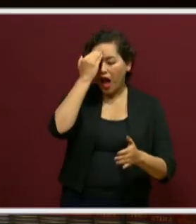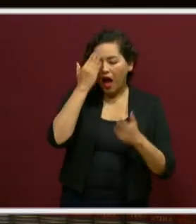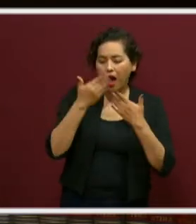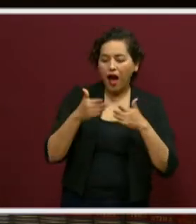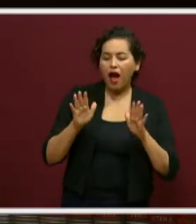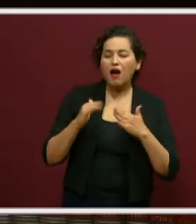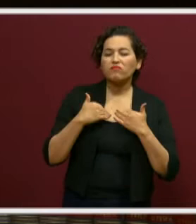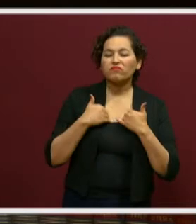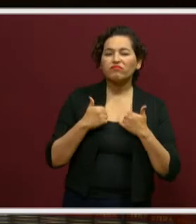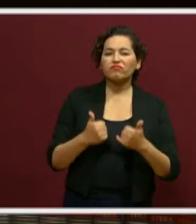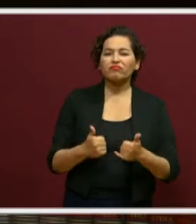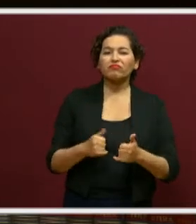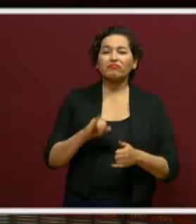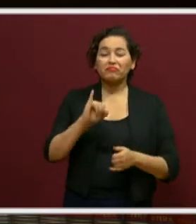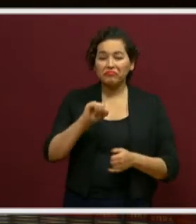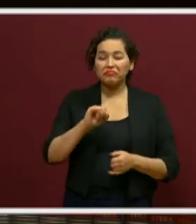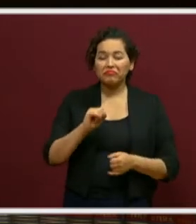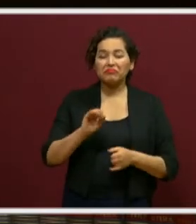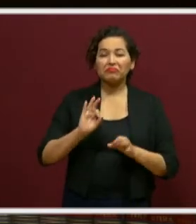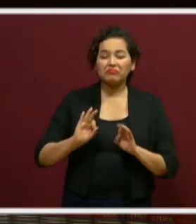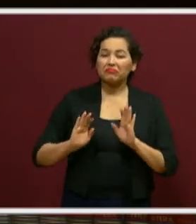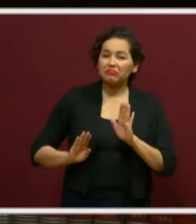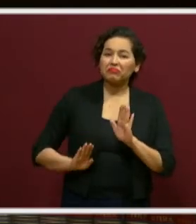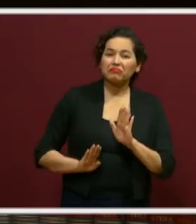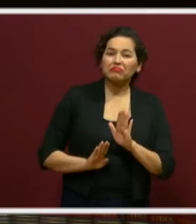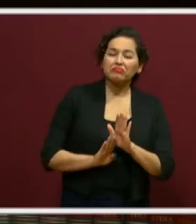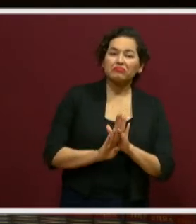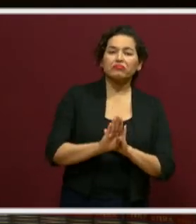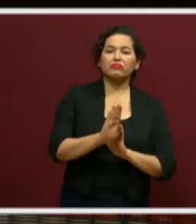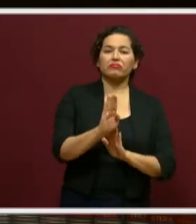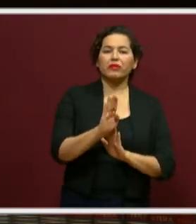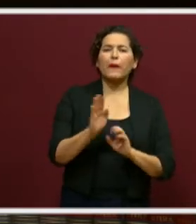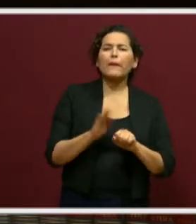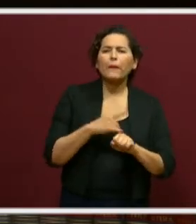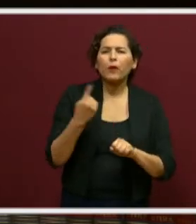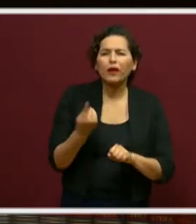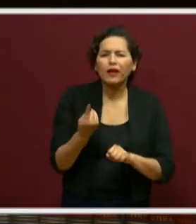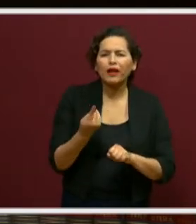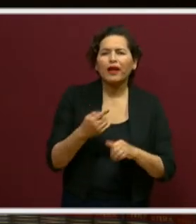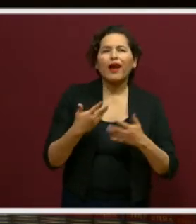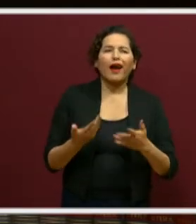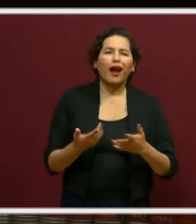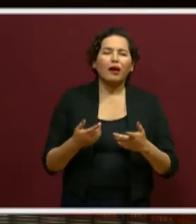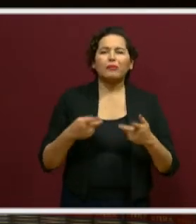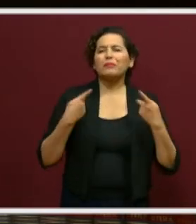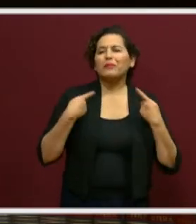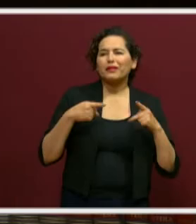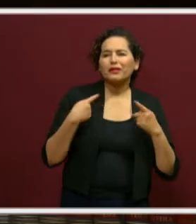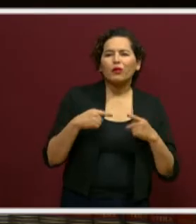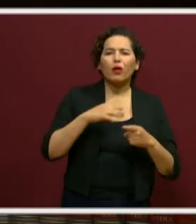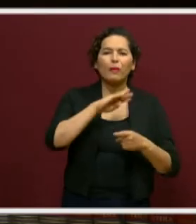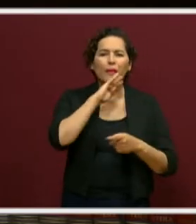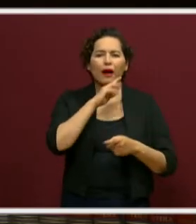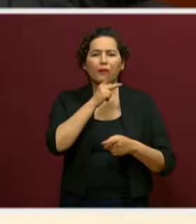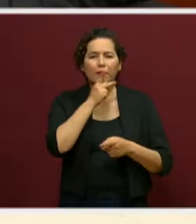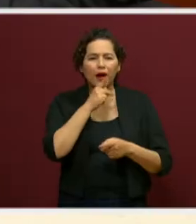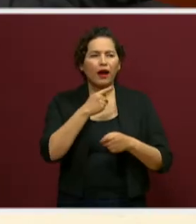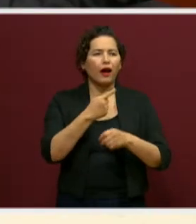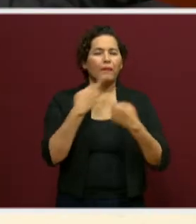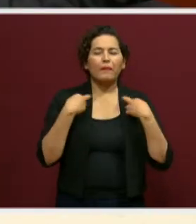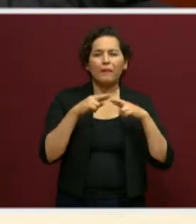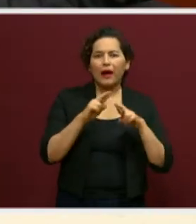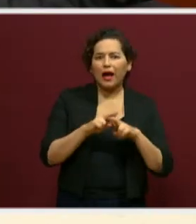y tuvo los resultados esperados gracias a la colaboración solidaria de todos los agentes educativos. ¿Las acciones